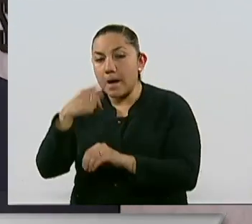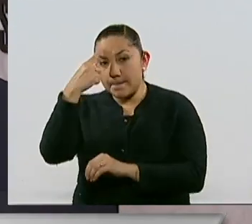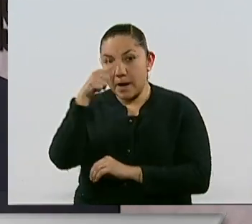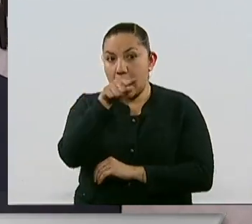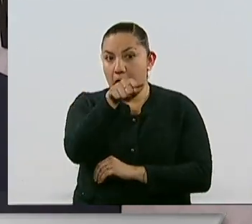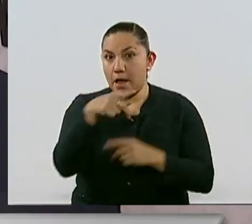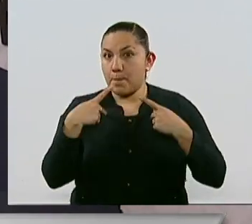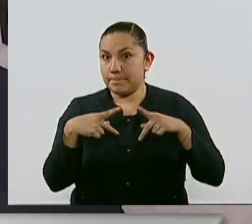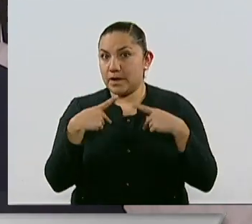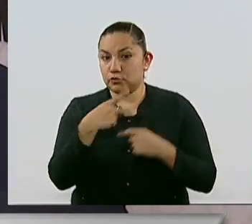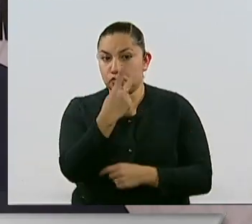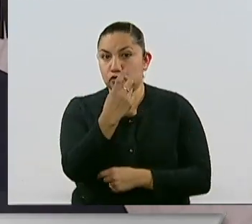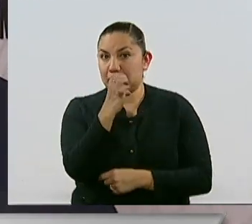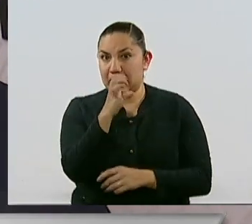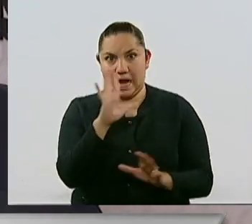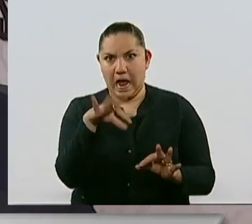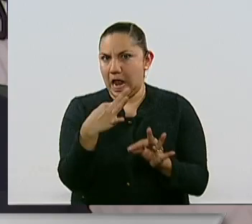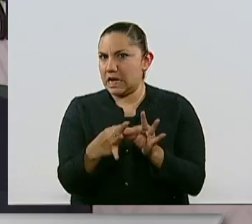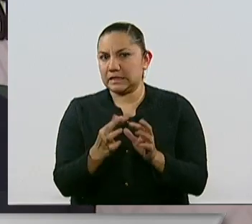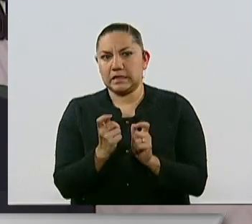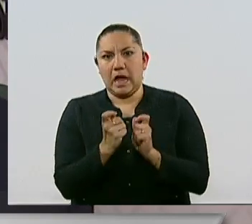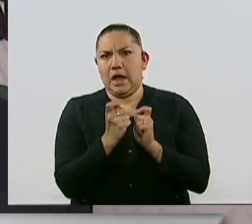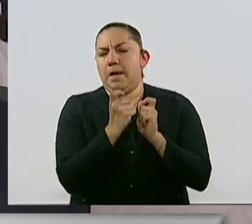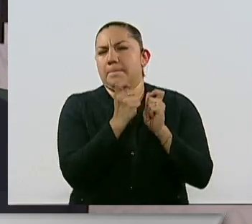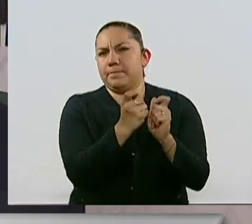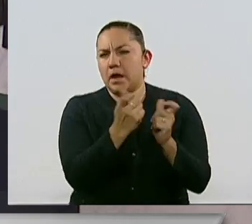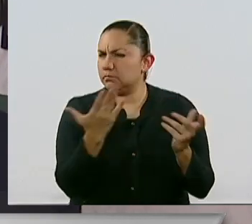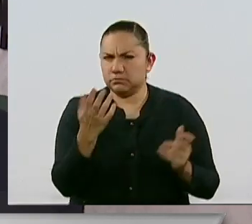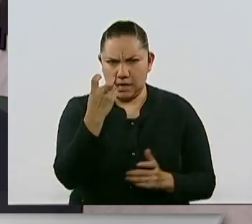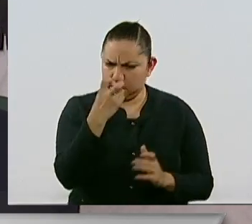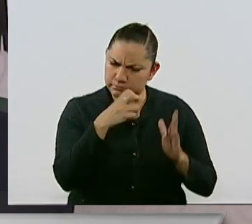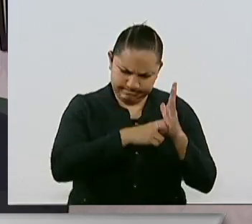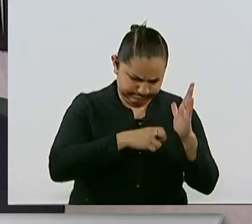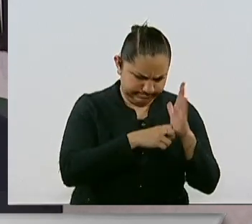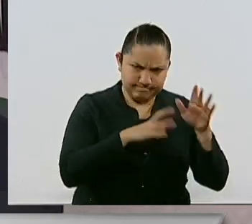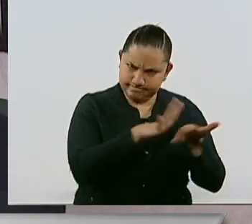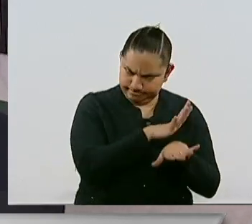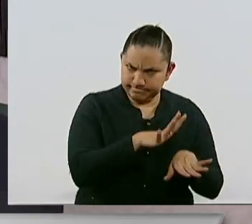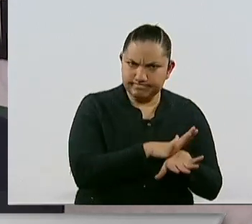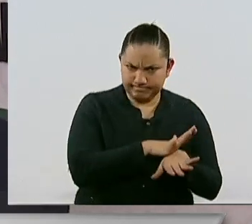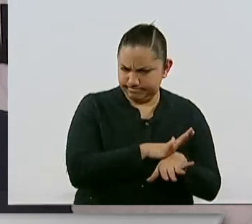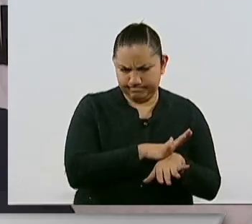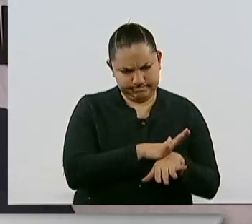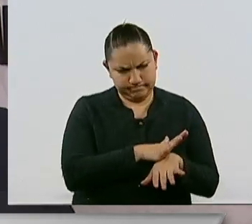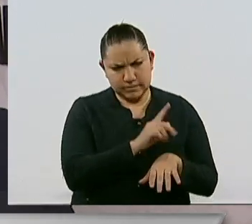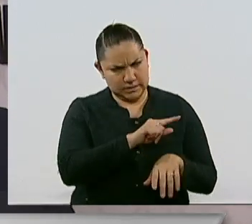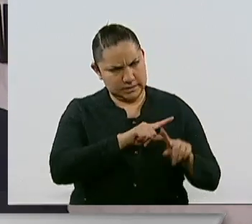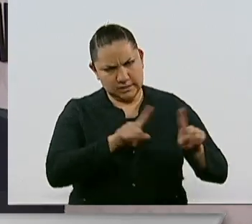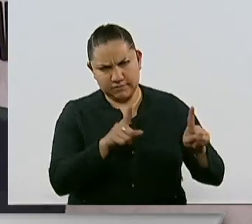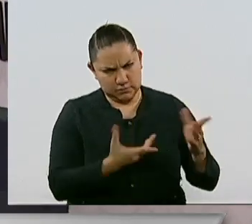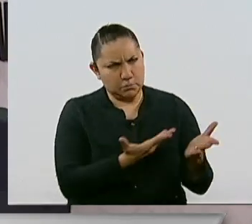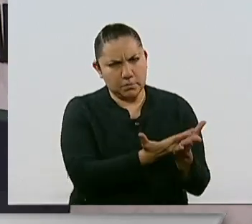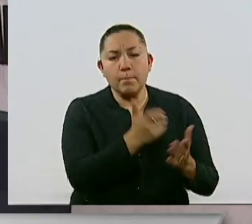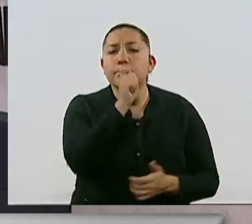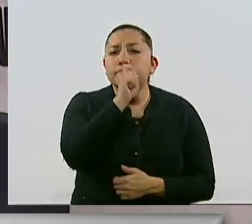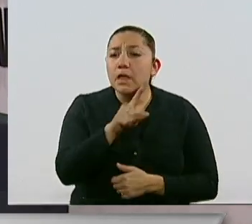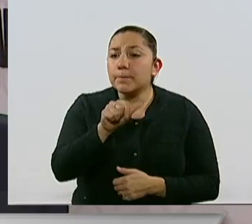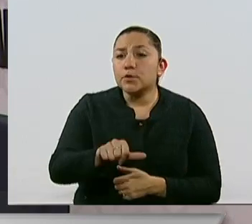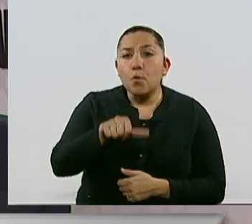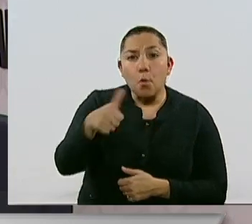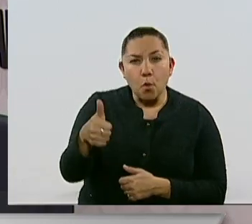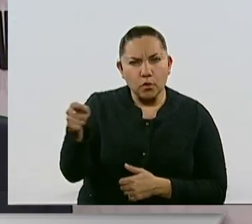2 de enero. La segunda es que algunas causales de remoción que eran muy subjetivas y multiinterpretativas se están